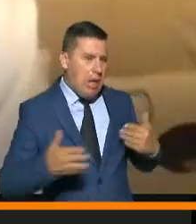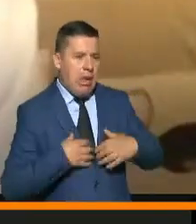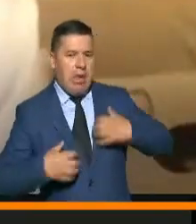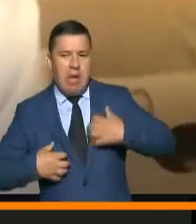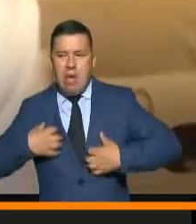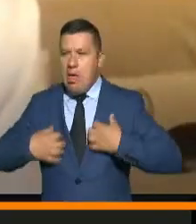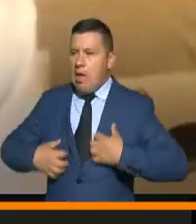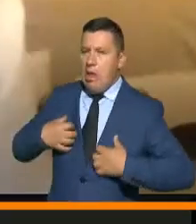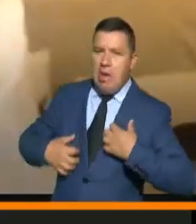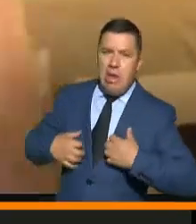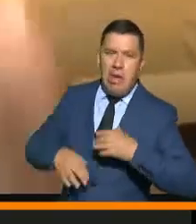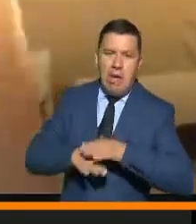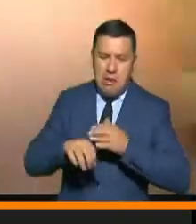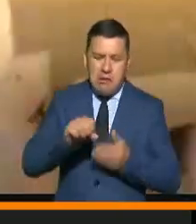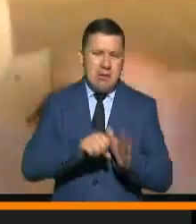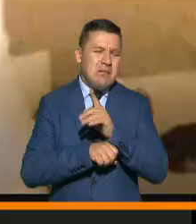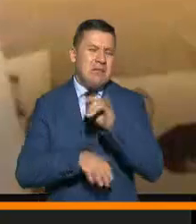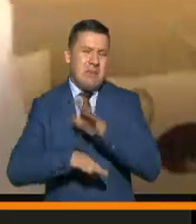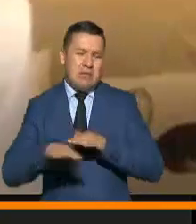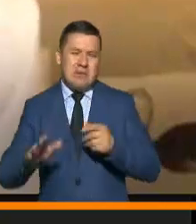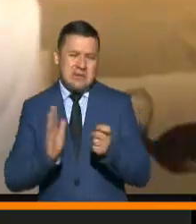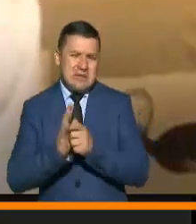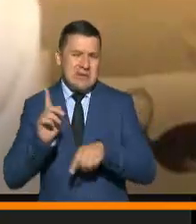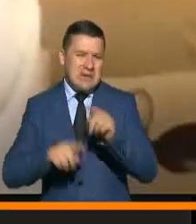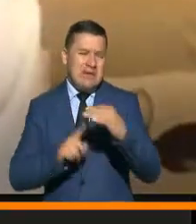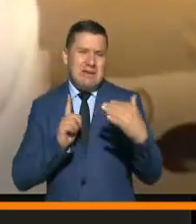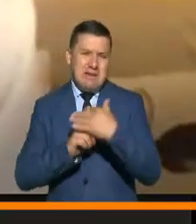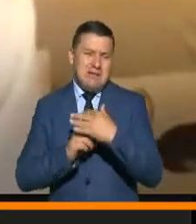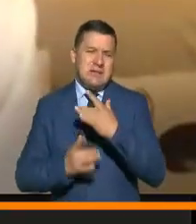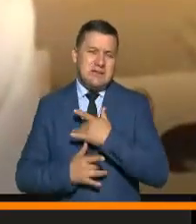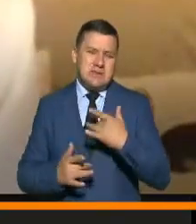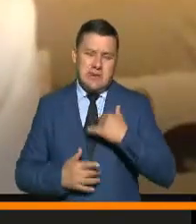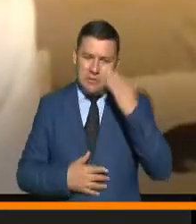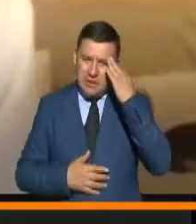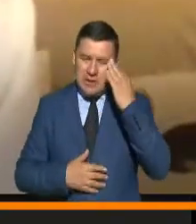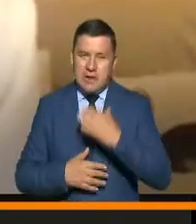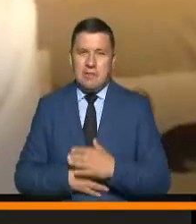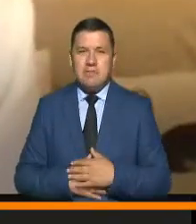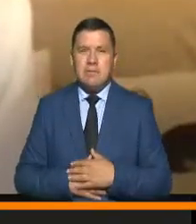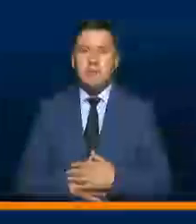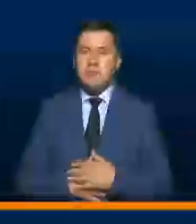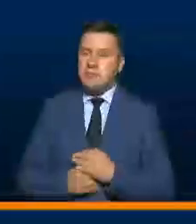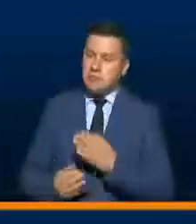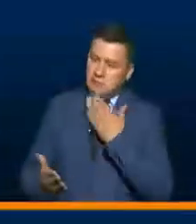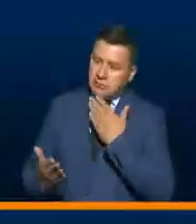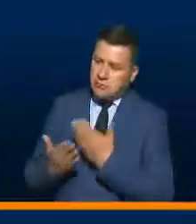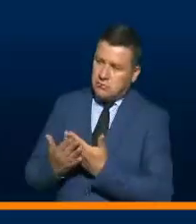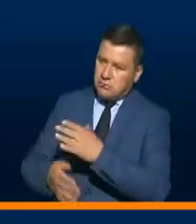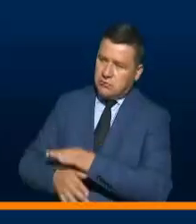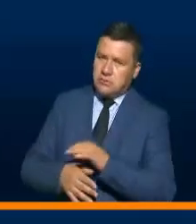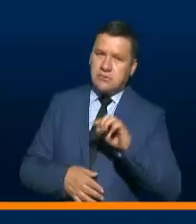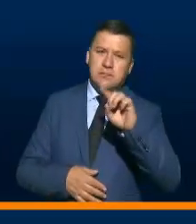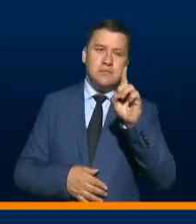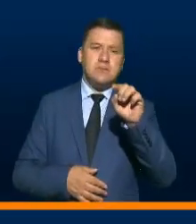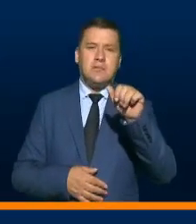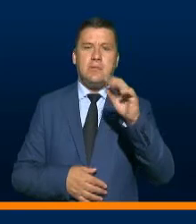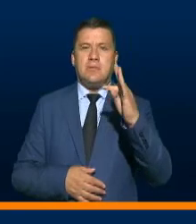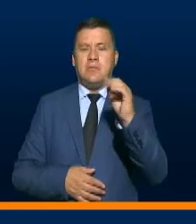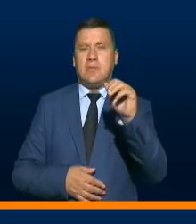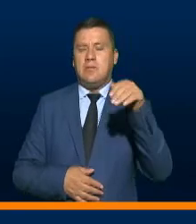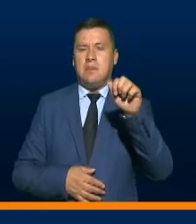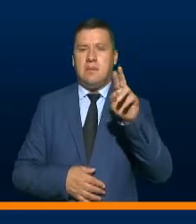angustia frente a esta pandemia empiezan a tener algunos efectos en su salud mental. Muchísimas gracias, doctor Santa María.